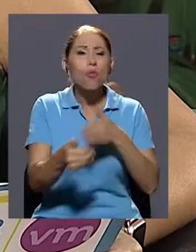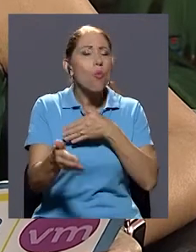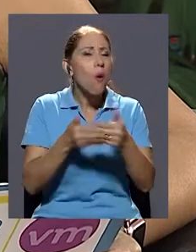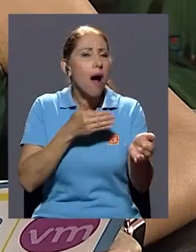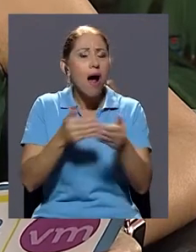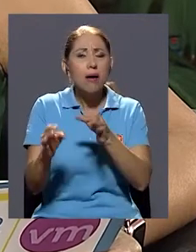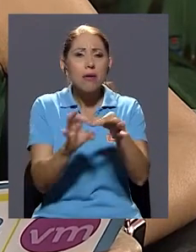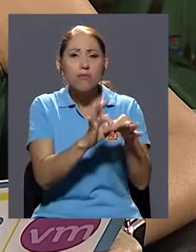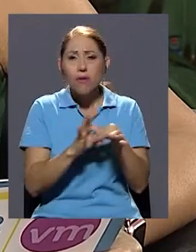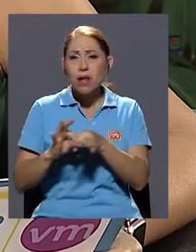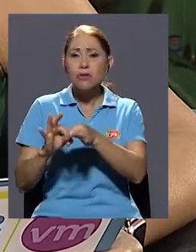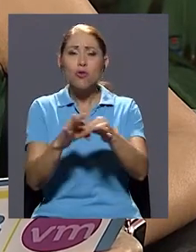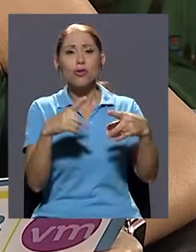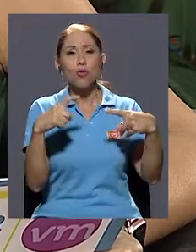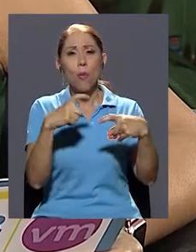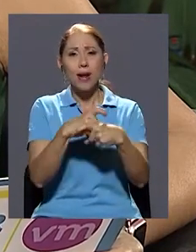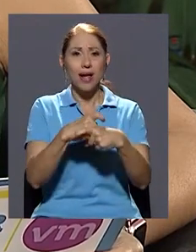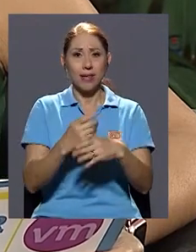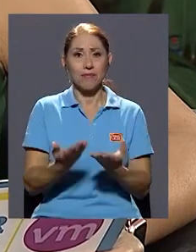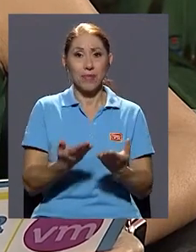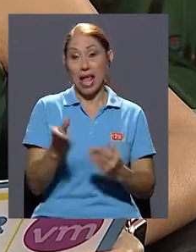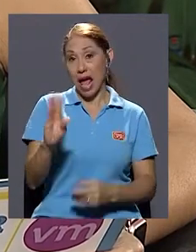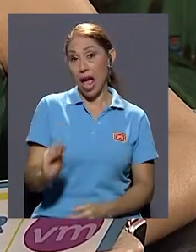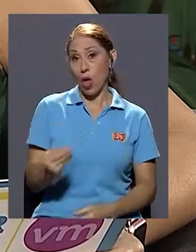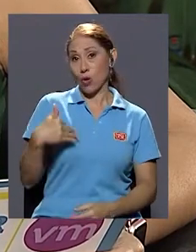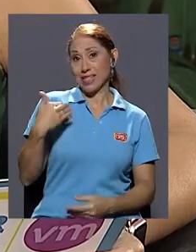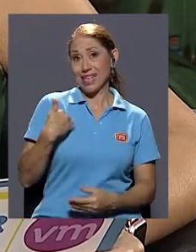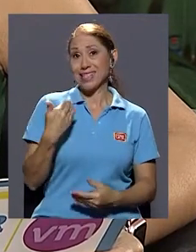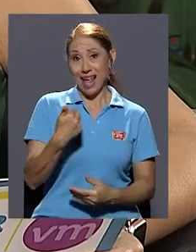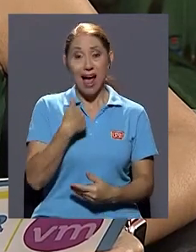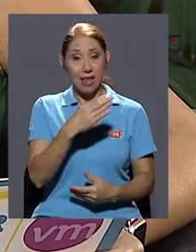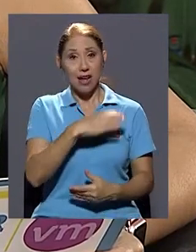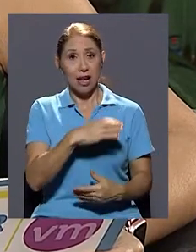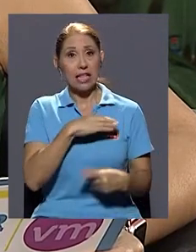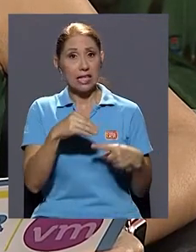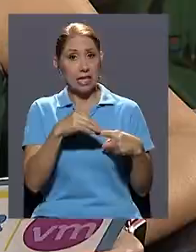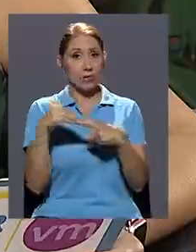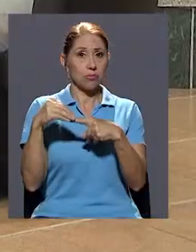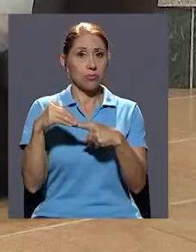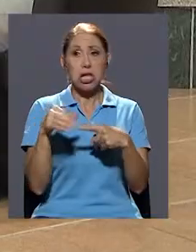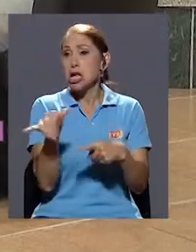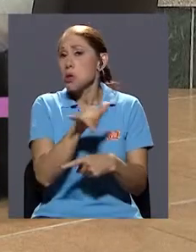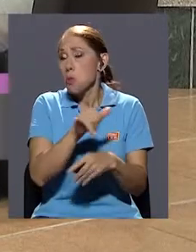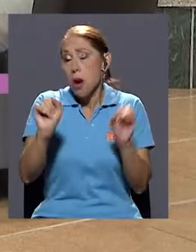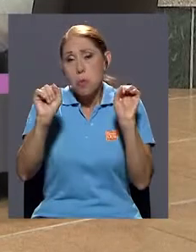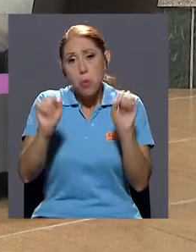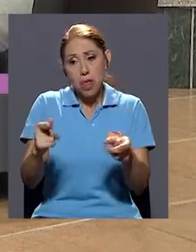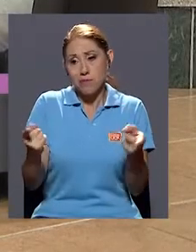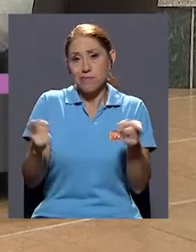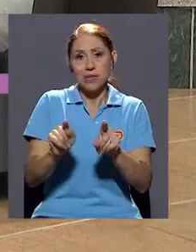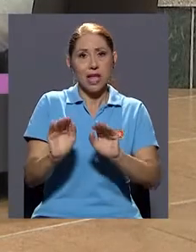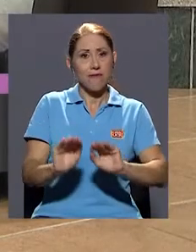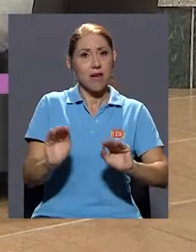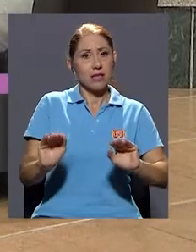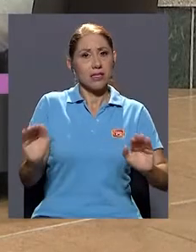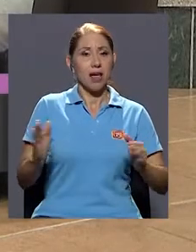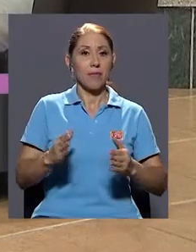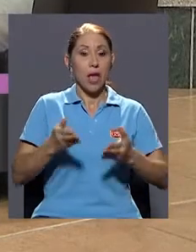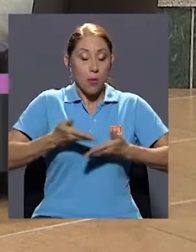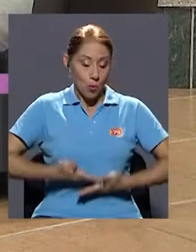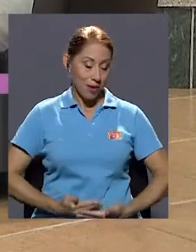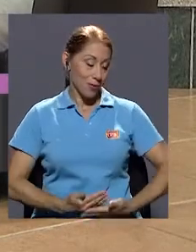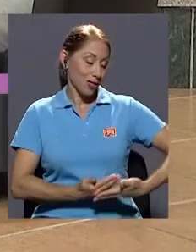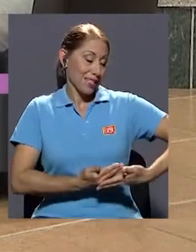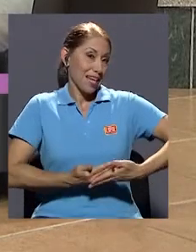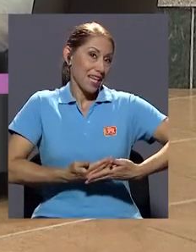complicada. En la adolescencia hay particularidades como podemos encontrarlas en las diferentes etapas de la infancia, ¿verdad? Un